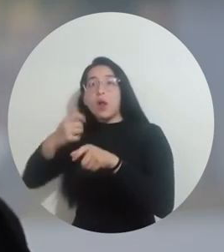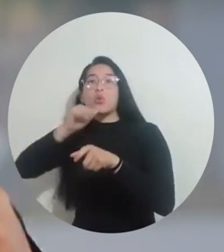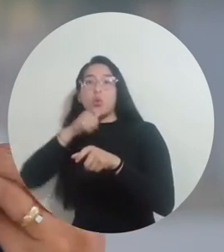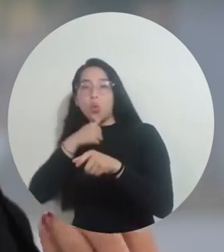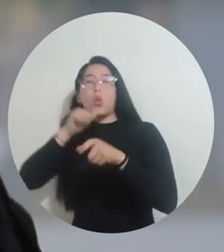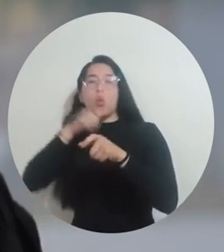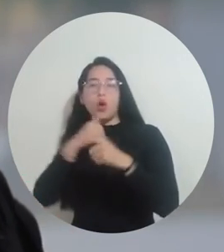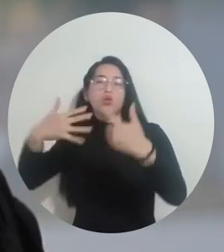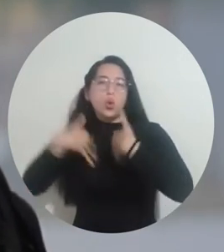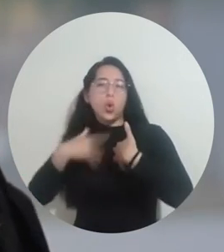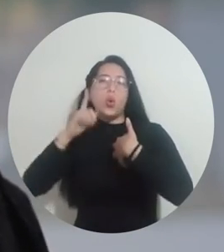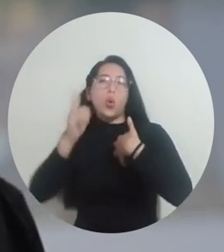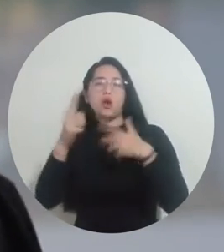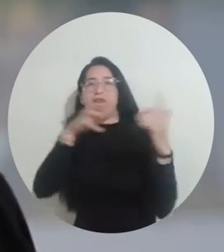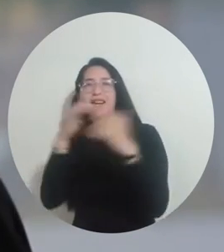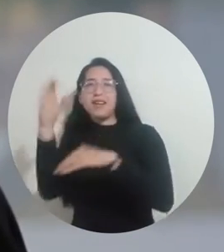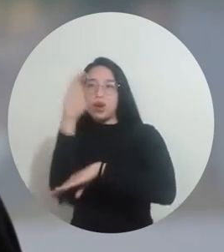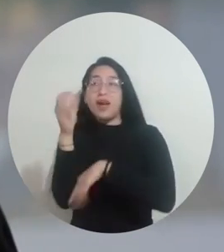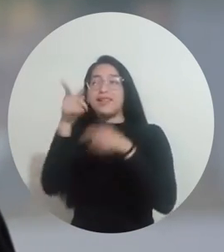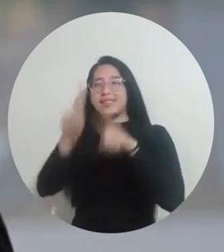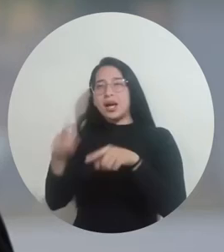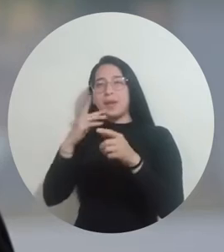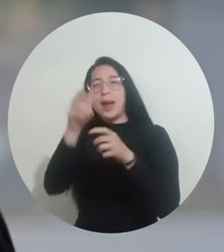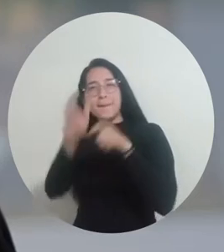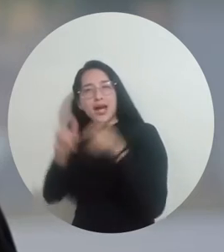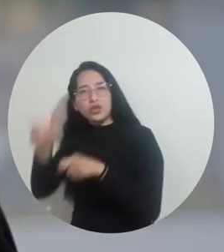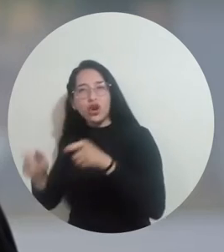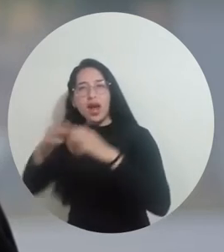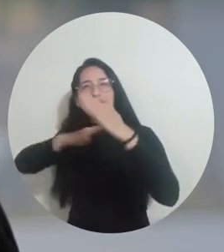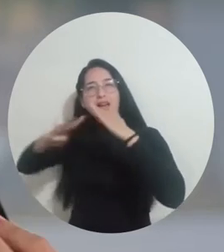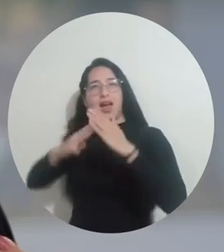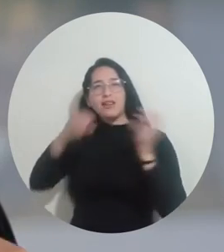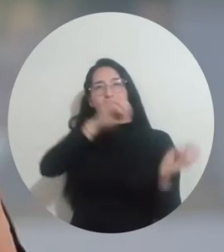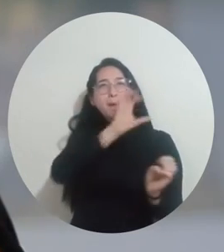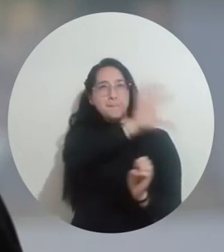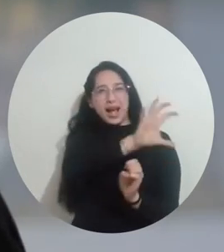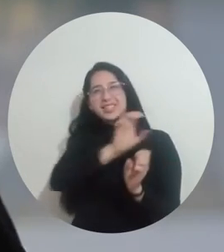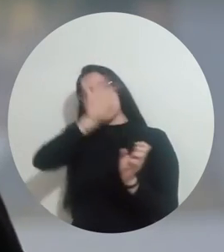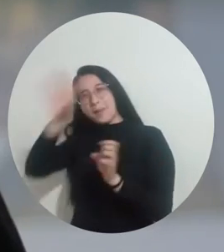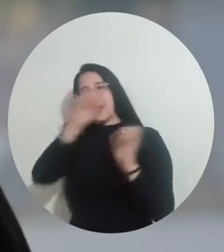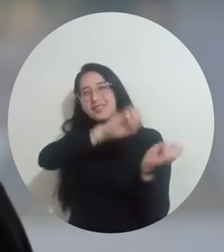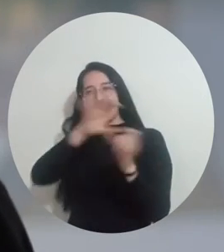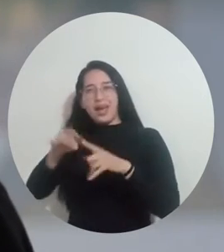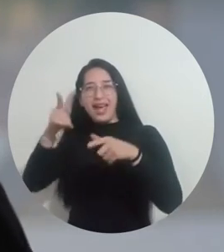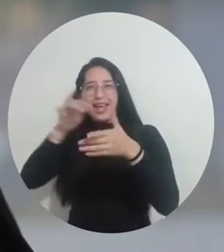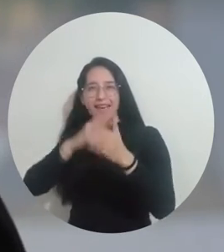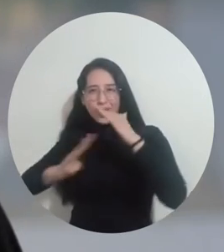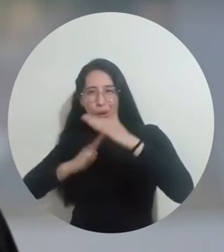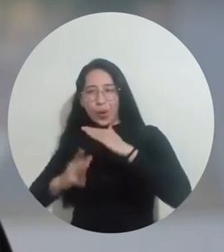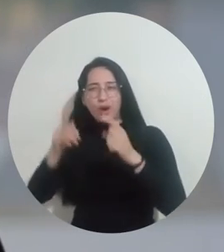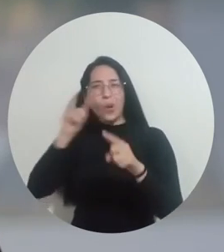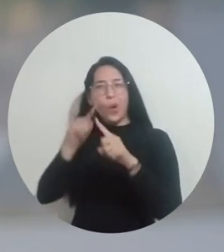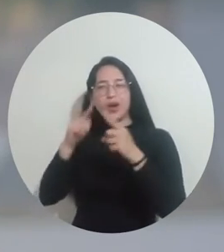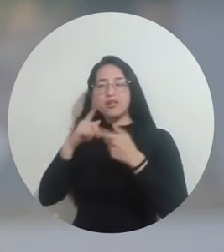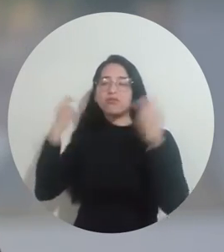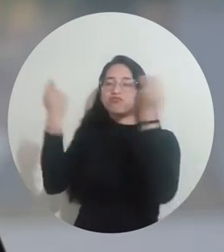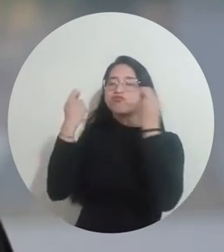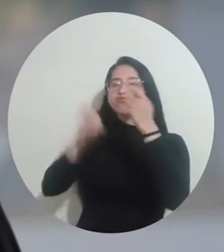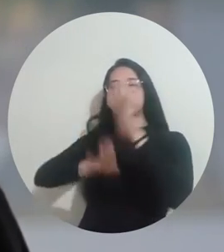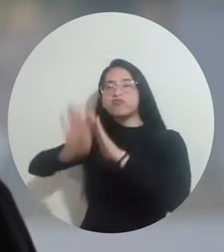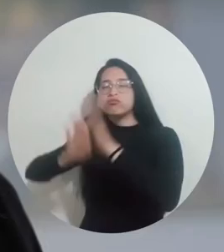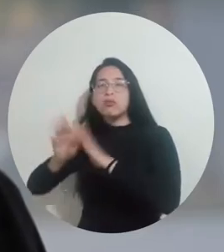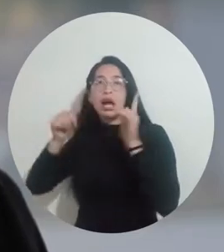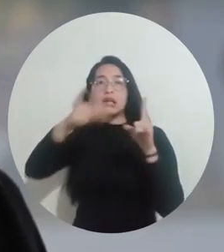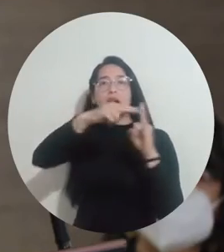tanto del conflicto armado como de personas migrantes y crear un espacio de articulación con el Centro de Emprendimiento de la